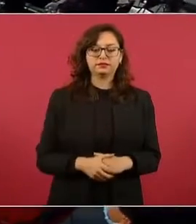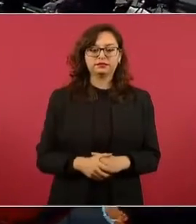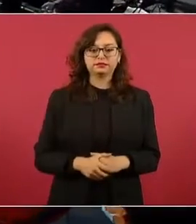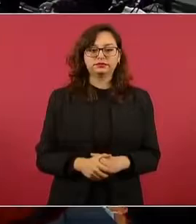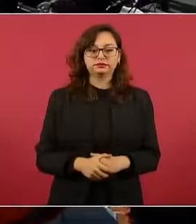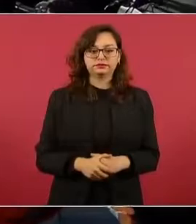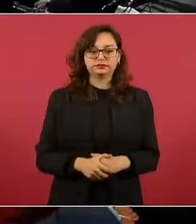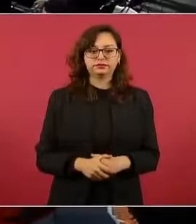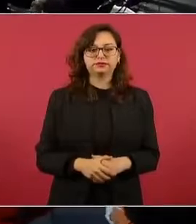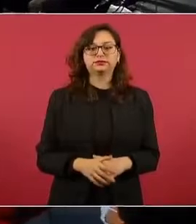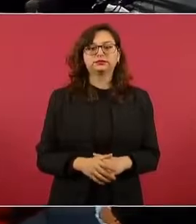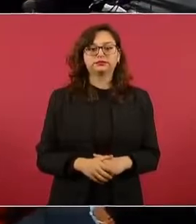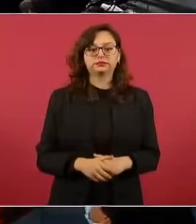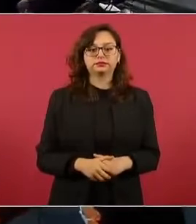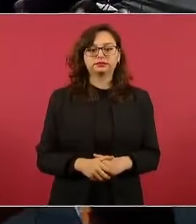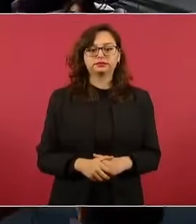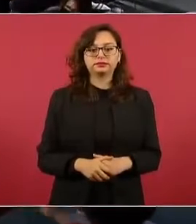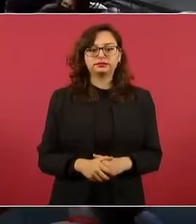A ver, de una vez, vamos.